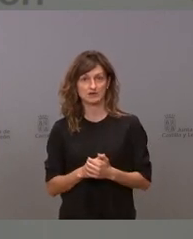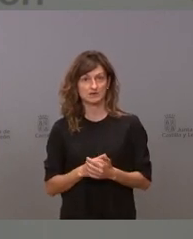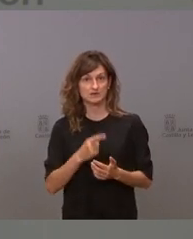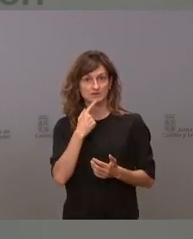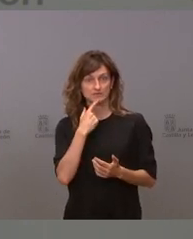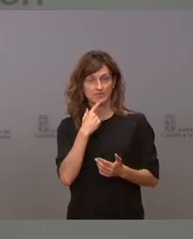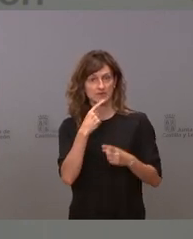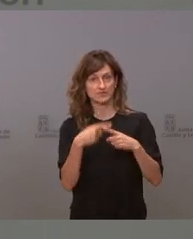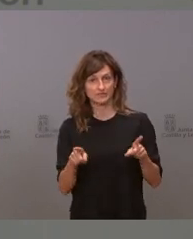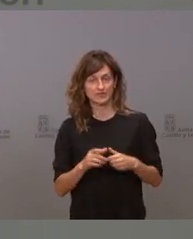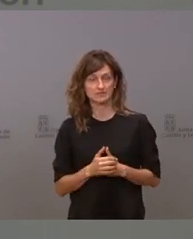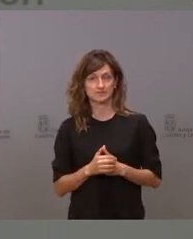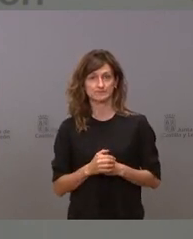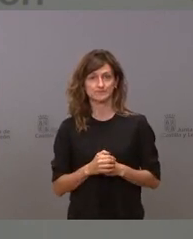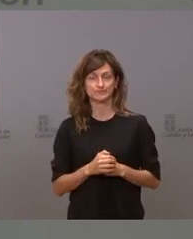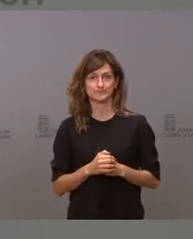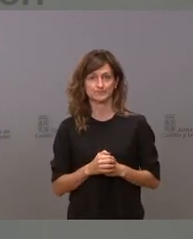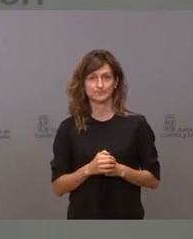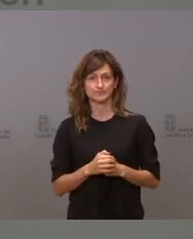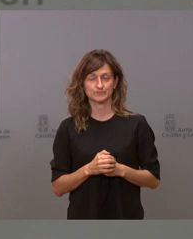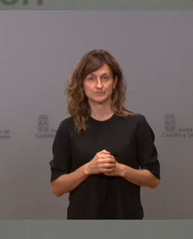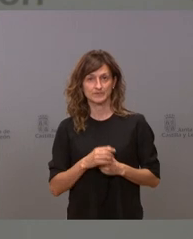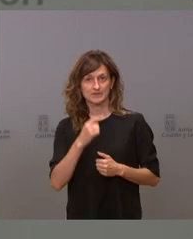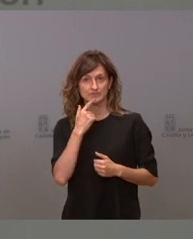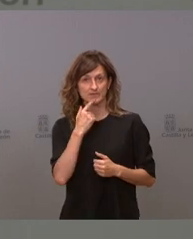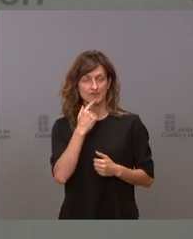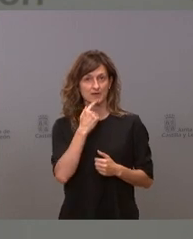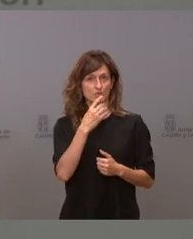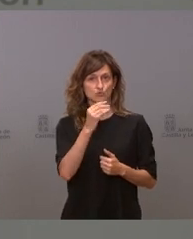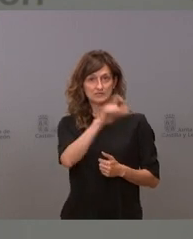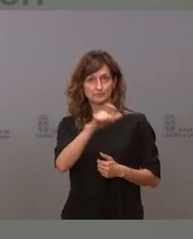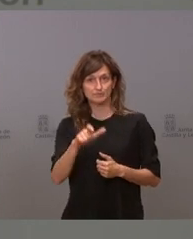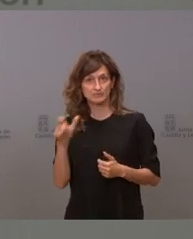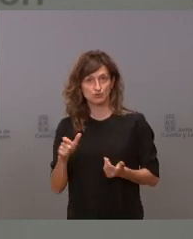altas estamos hablando de centenares de miles de personas